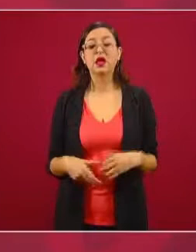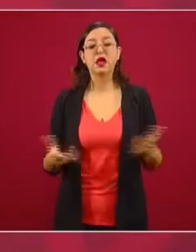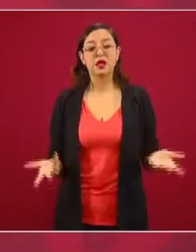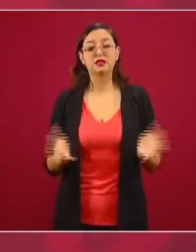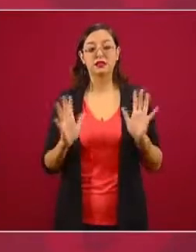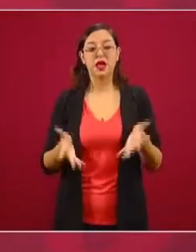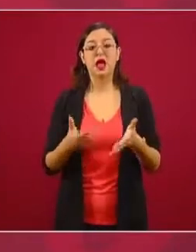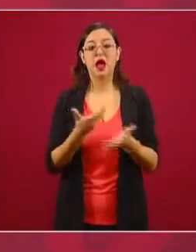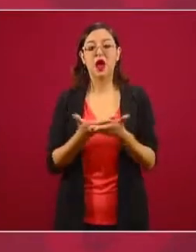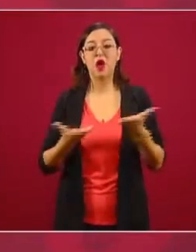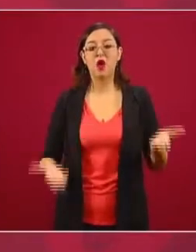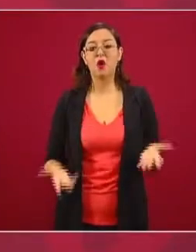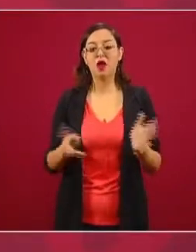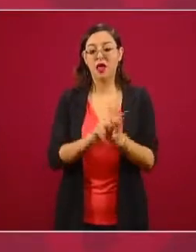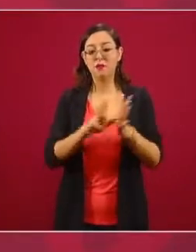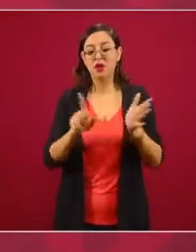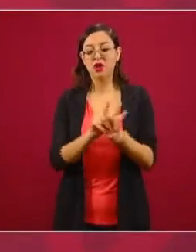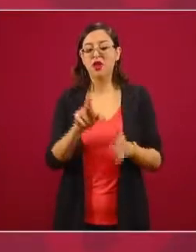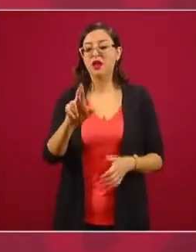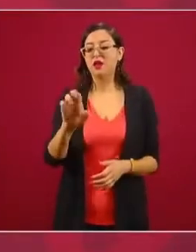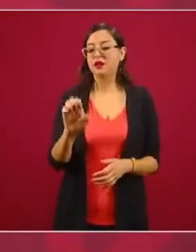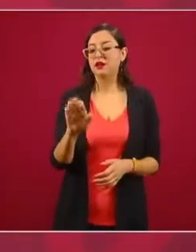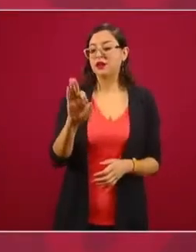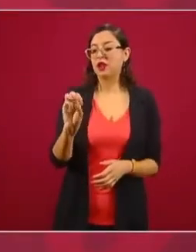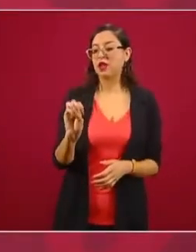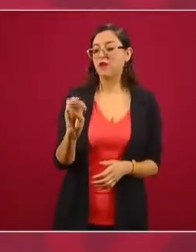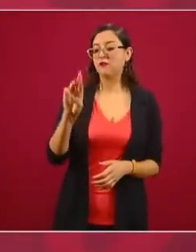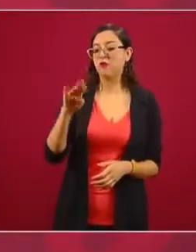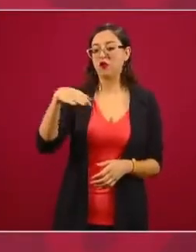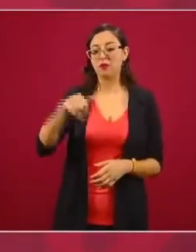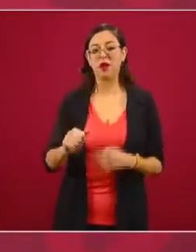estoy alineado completamente.